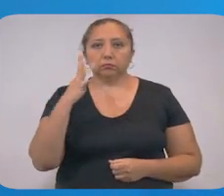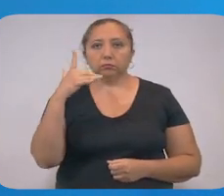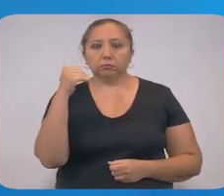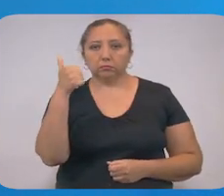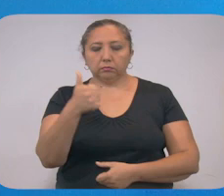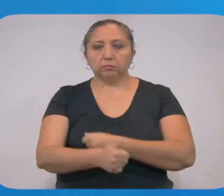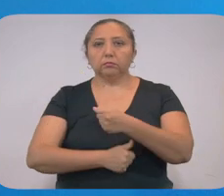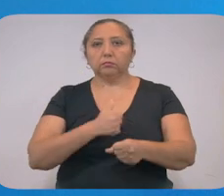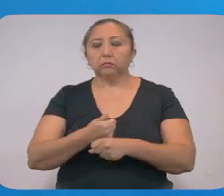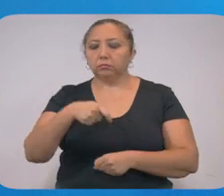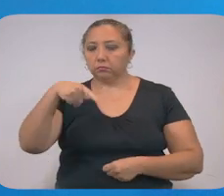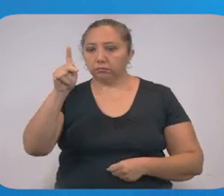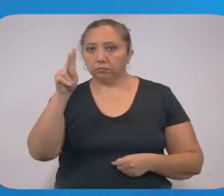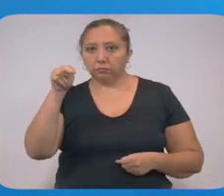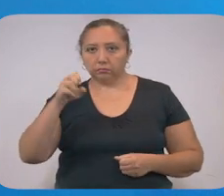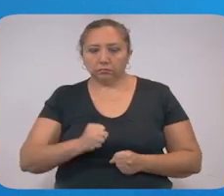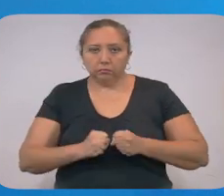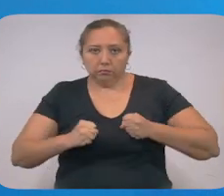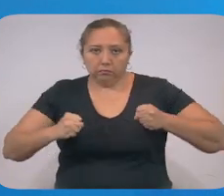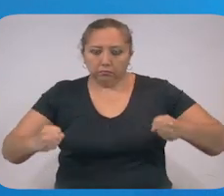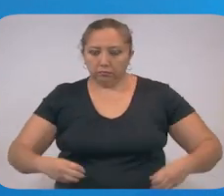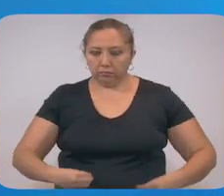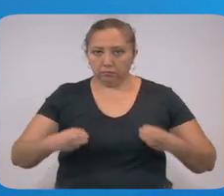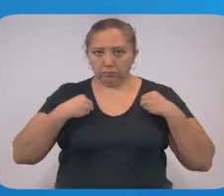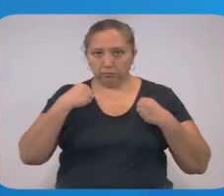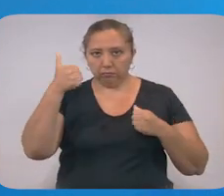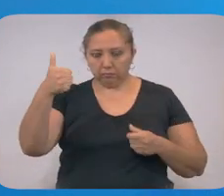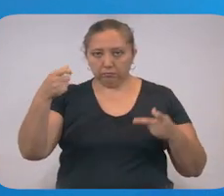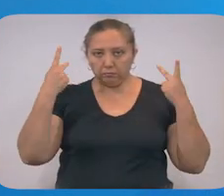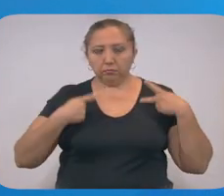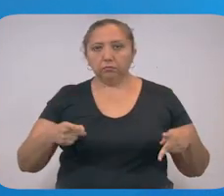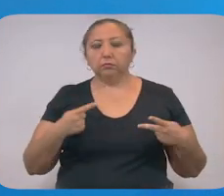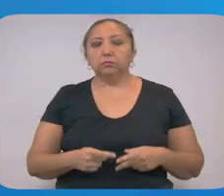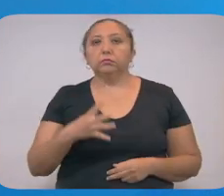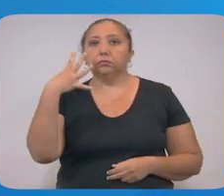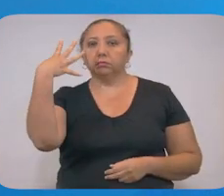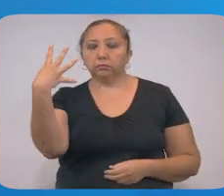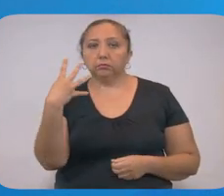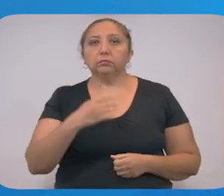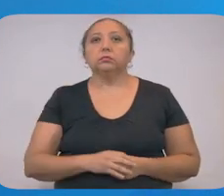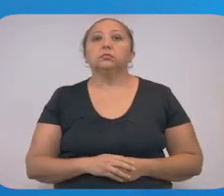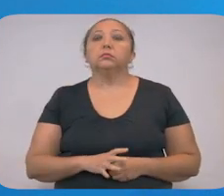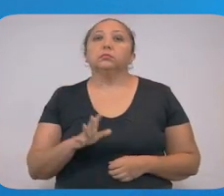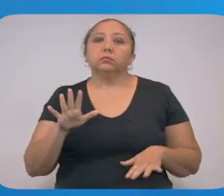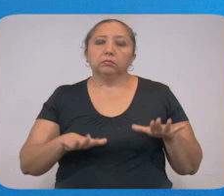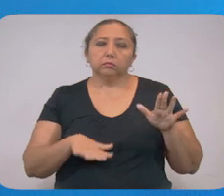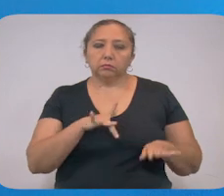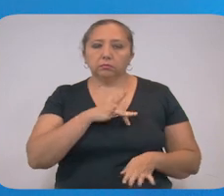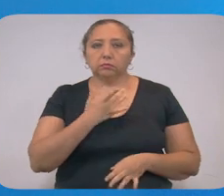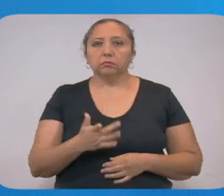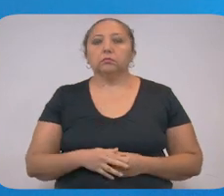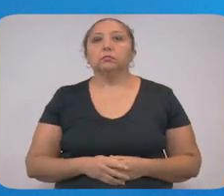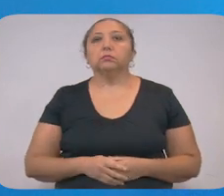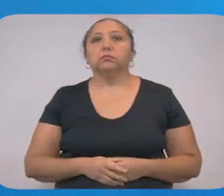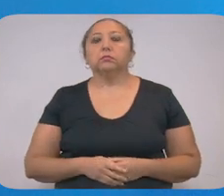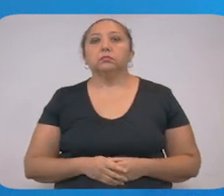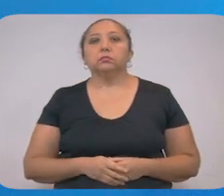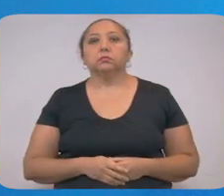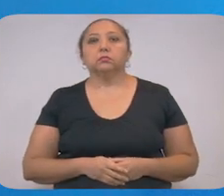56 años de Canazin, con obesidad, convivía con 6 contactos, 4 de los cuales presentan síntomas leves.